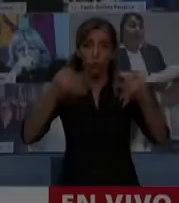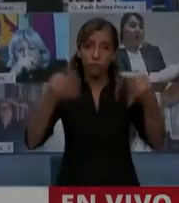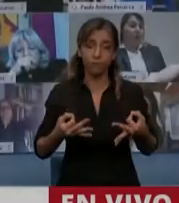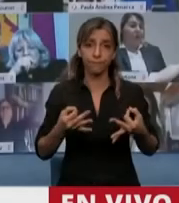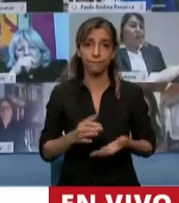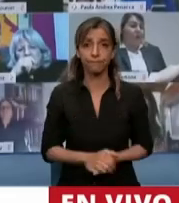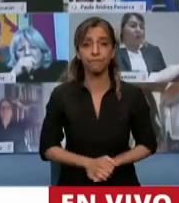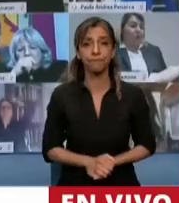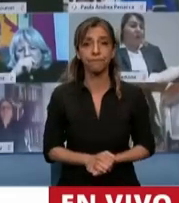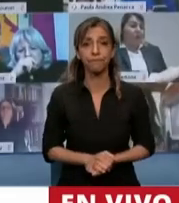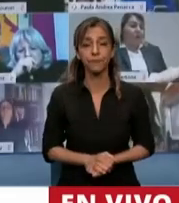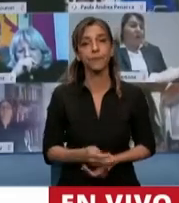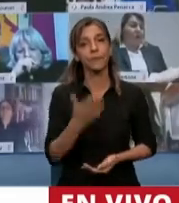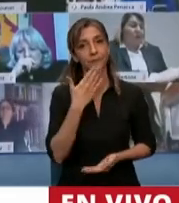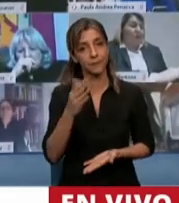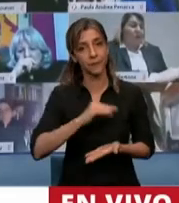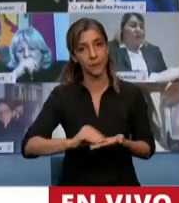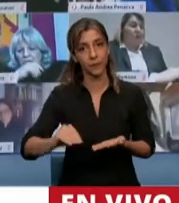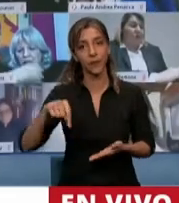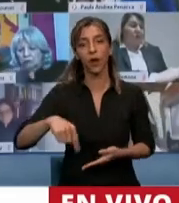Tiene la palabra el diputado Lucas Godoy.